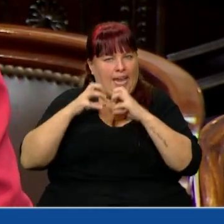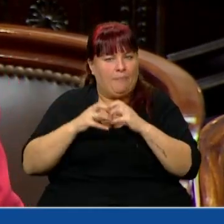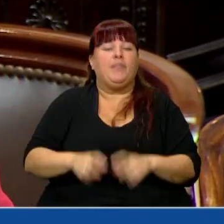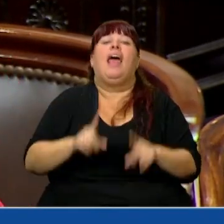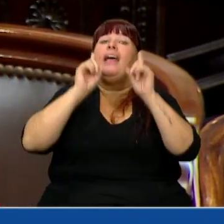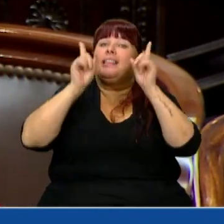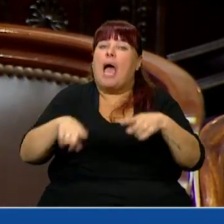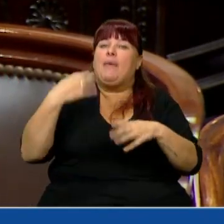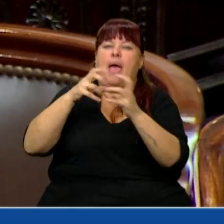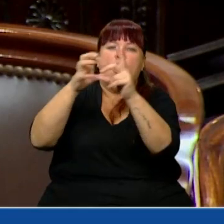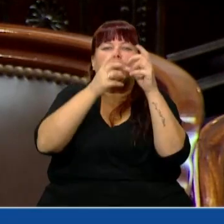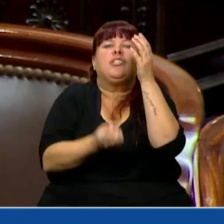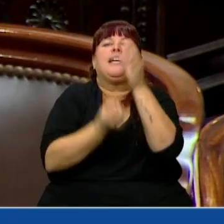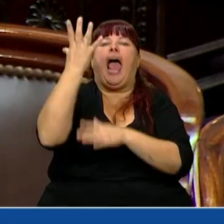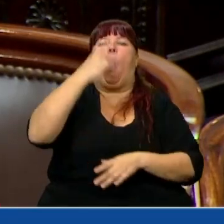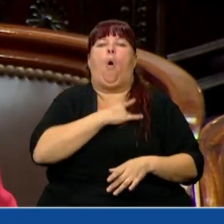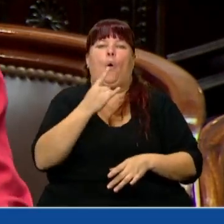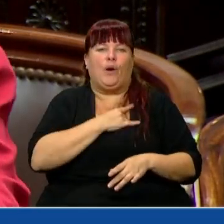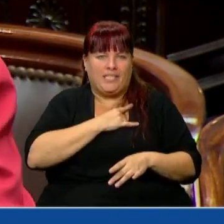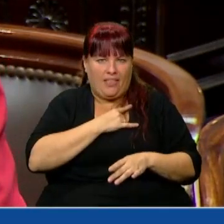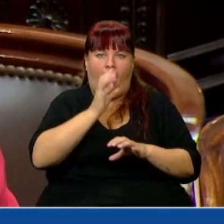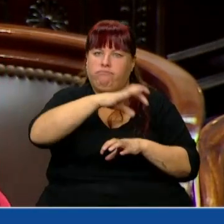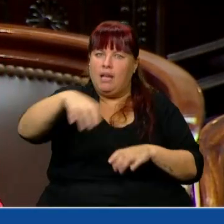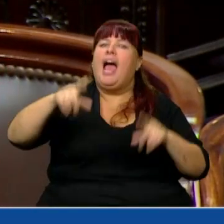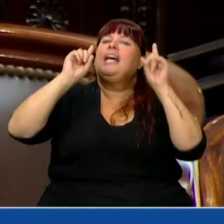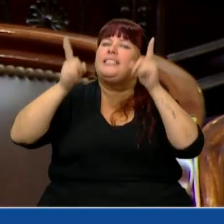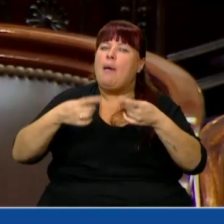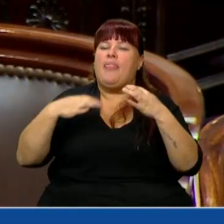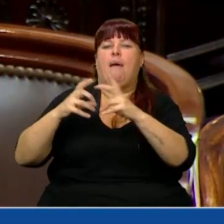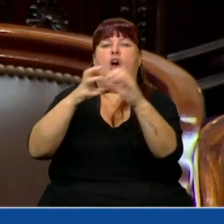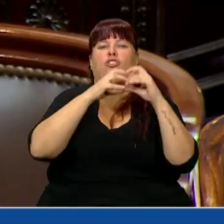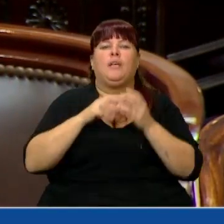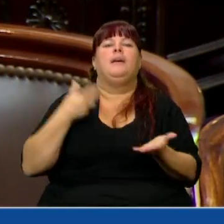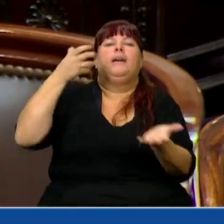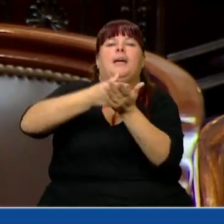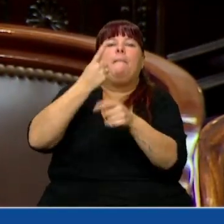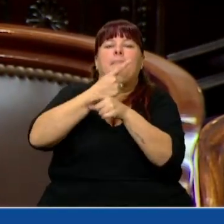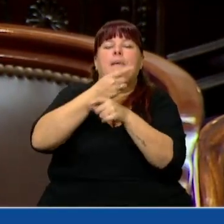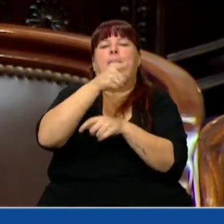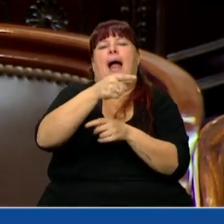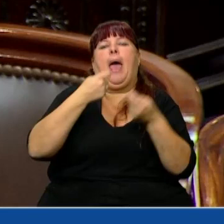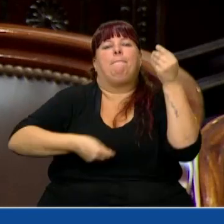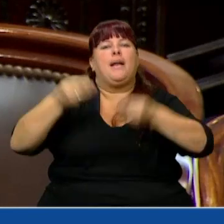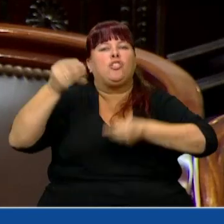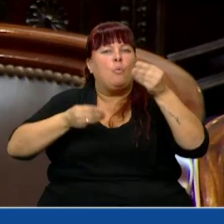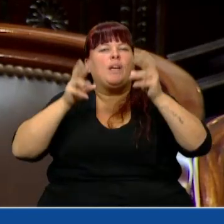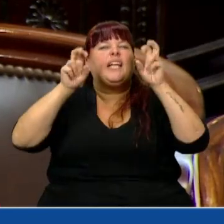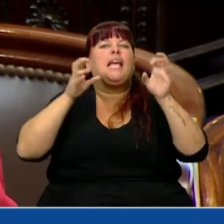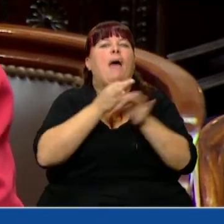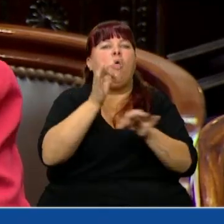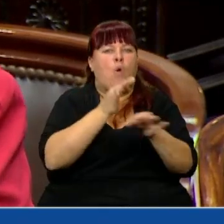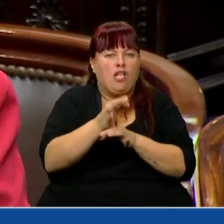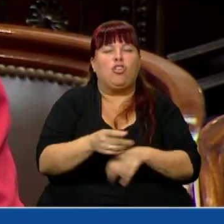También hay que discutir la creación de universidades. También hay que discutir la asignación prioritaria de los presupuestos en la agenda